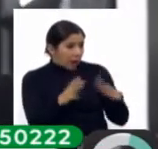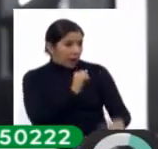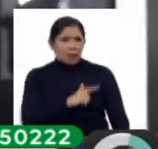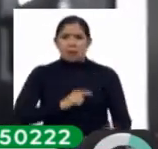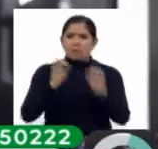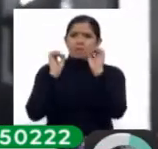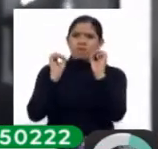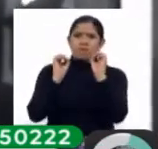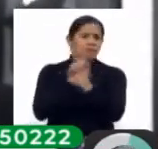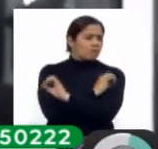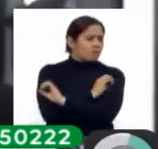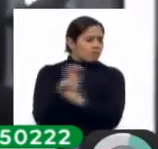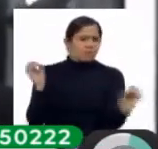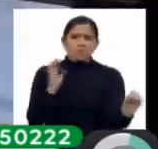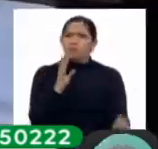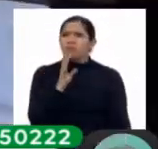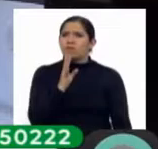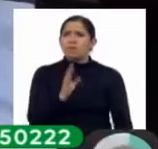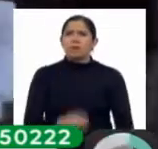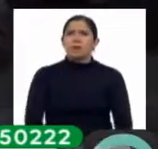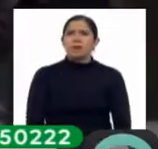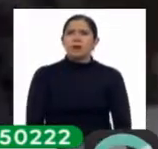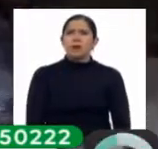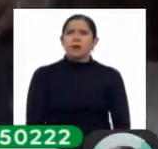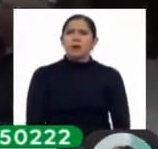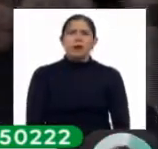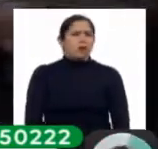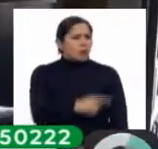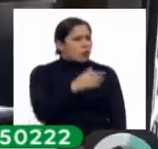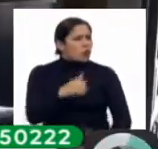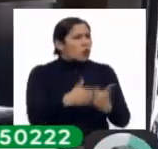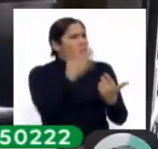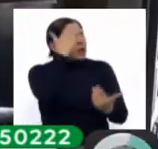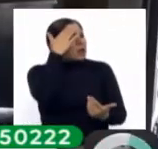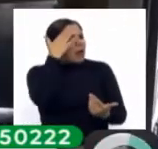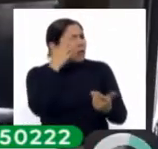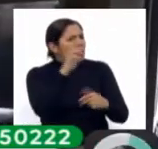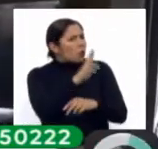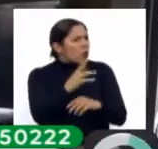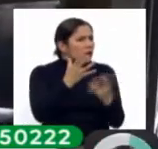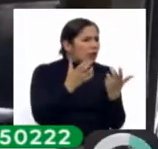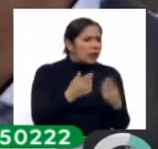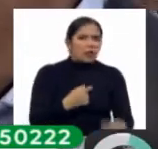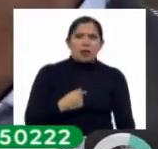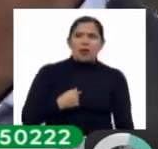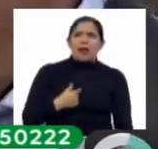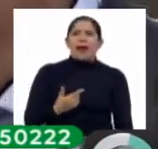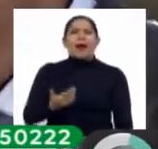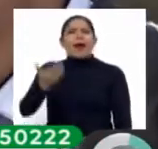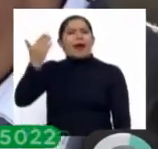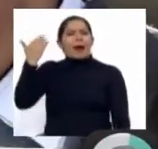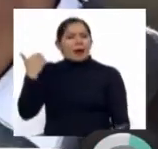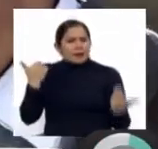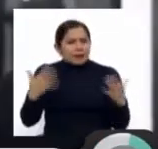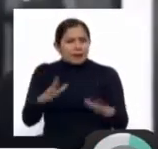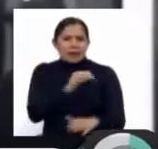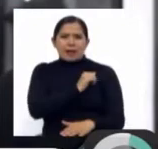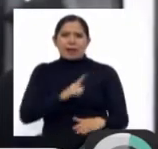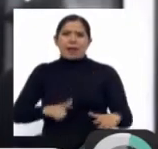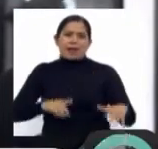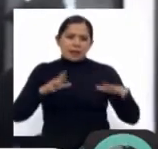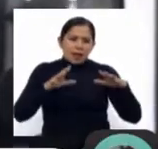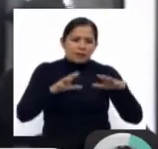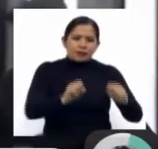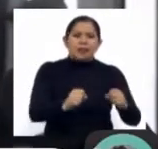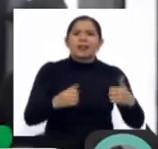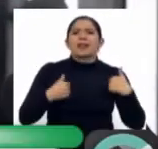Nada, nada, no hay nada todavía, ni conversaciones. ¿Cómo que se está pretendiendo hacer? No, siempre han avasallado, pues, el alcalde, con el poder